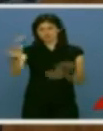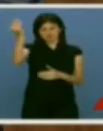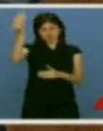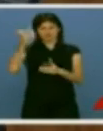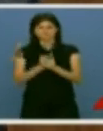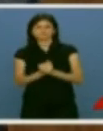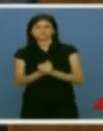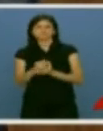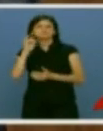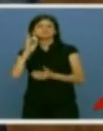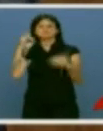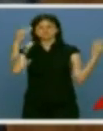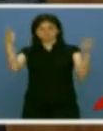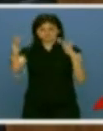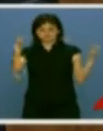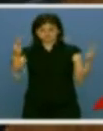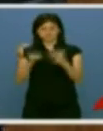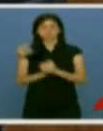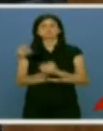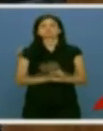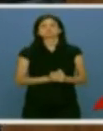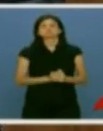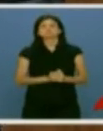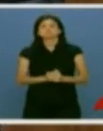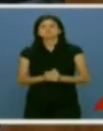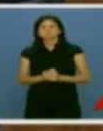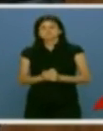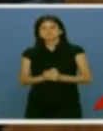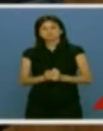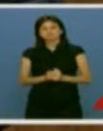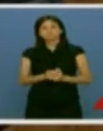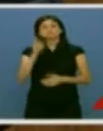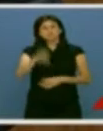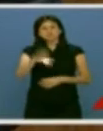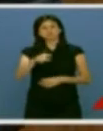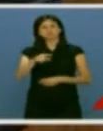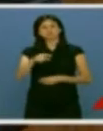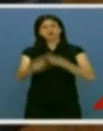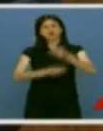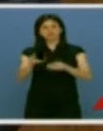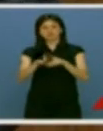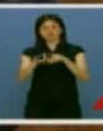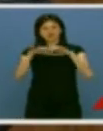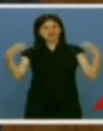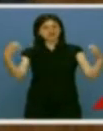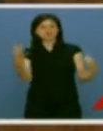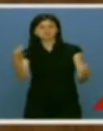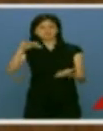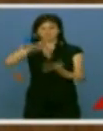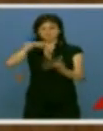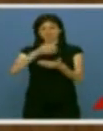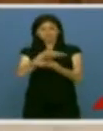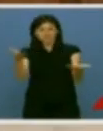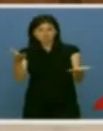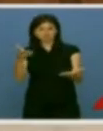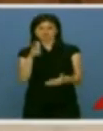Actuemos como lo que somos en esta Cámara. Ciudadanos con derechos, sí,